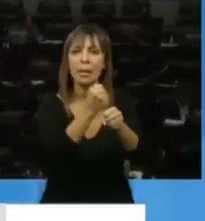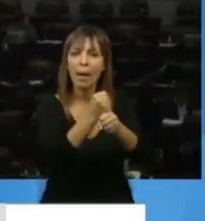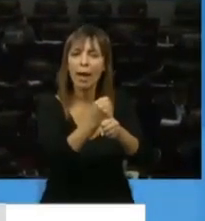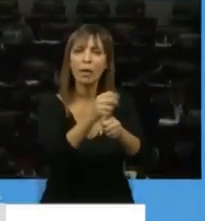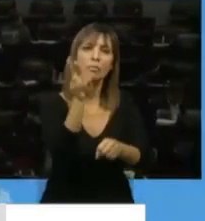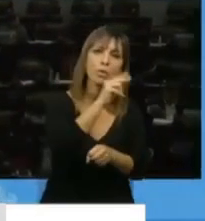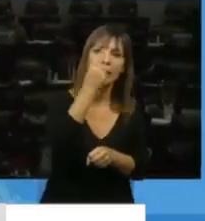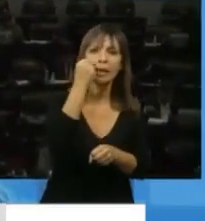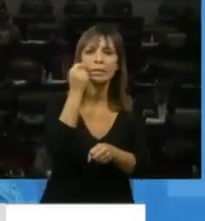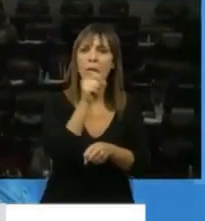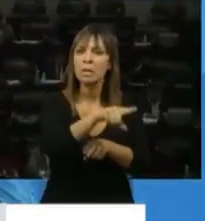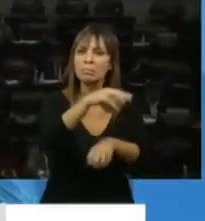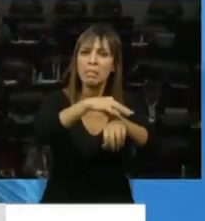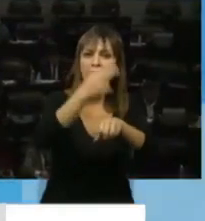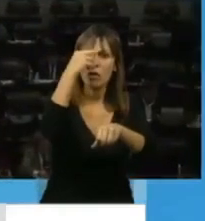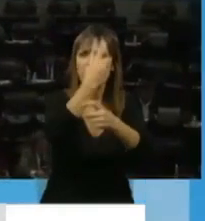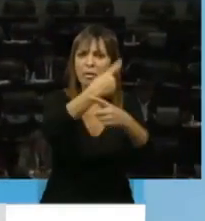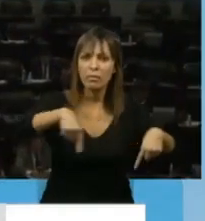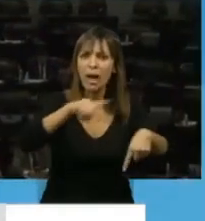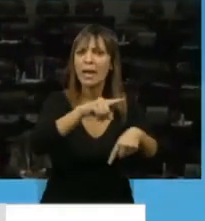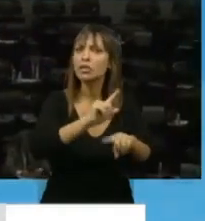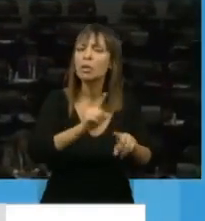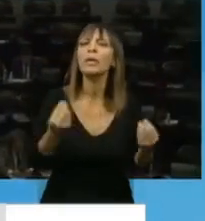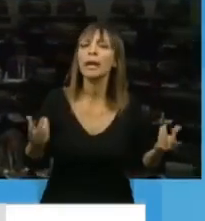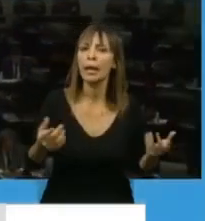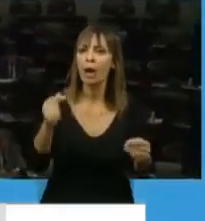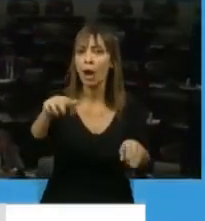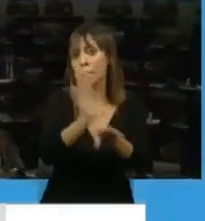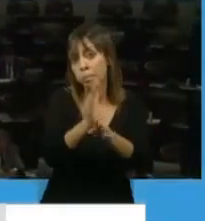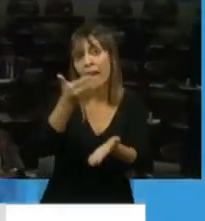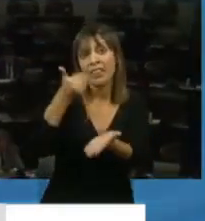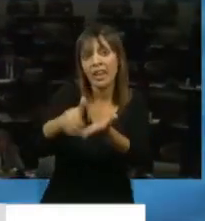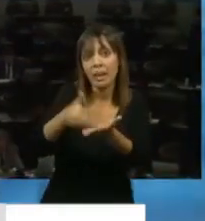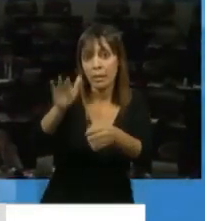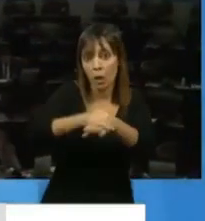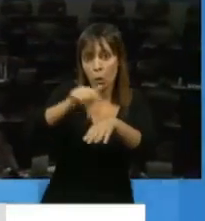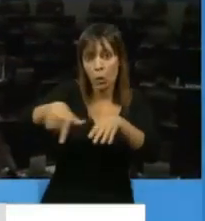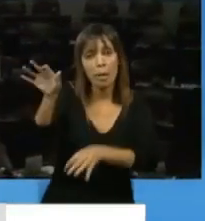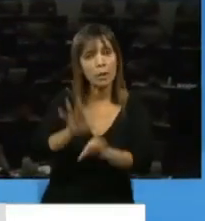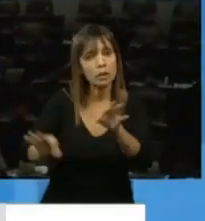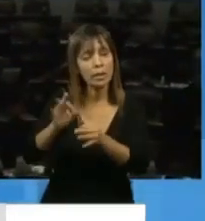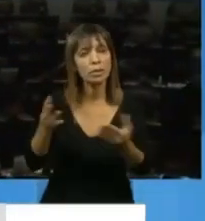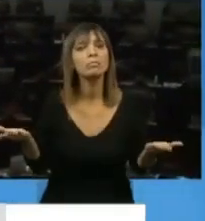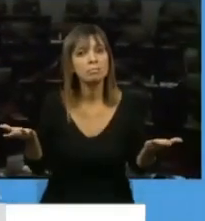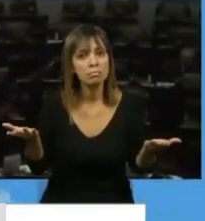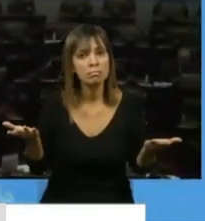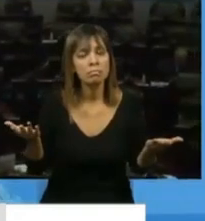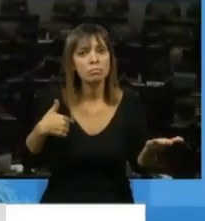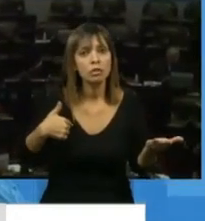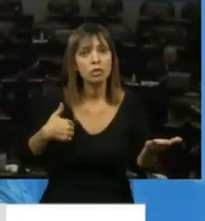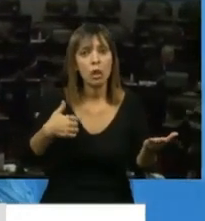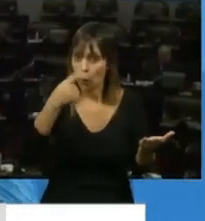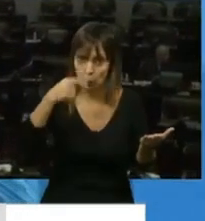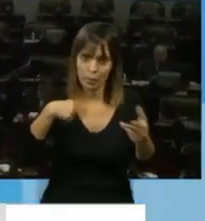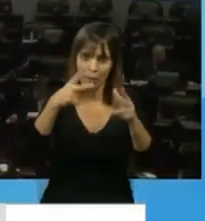y trabajadores esenciales que hoy son discriminados por este proyecto, Presidente Entonces yo, lo que termino